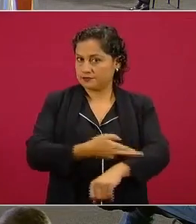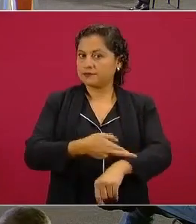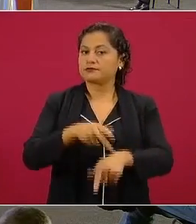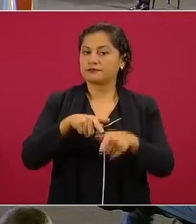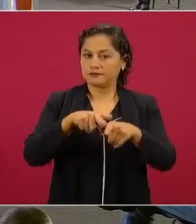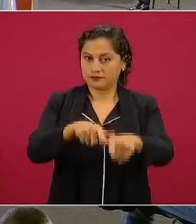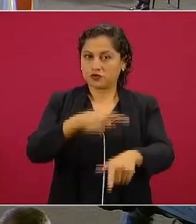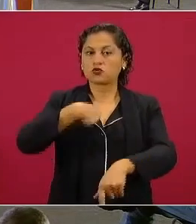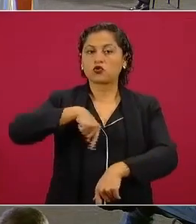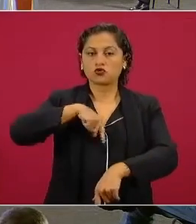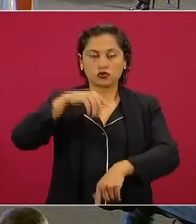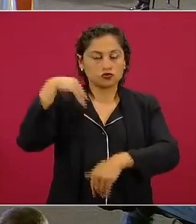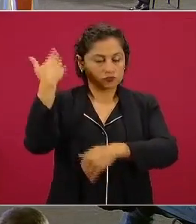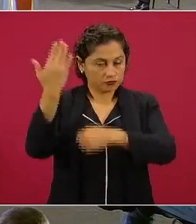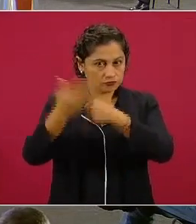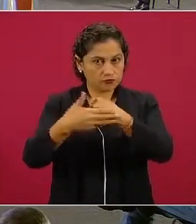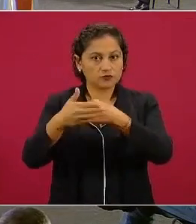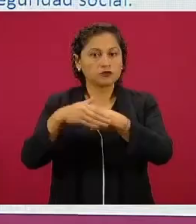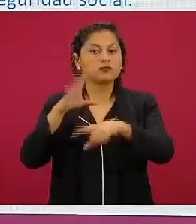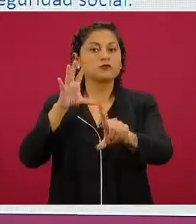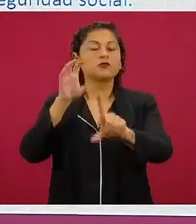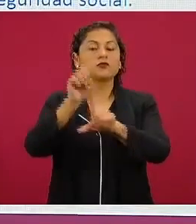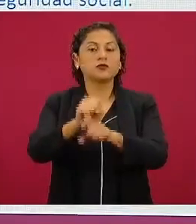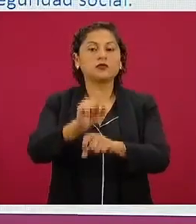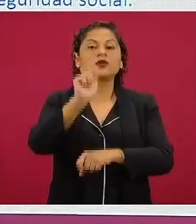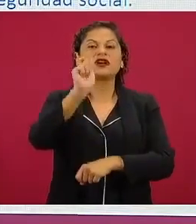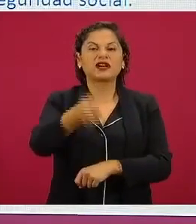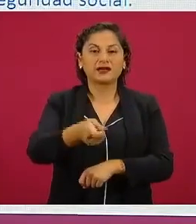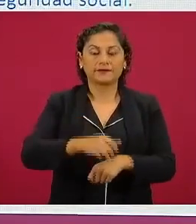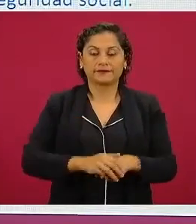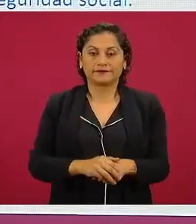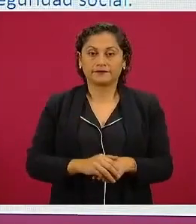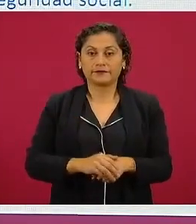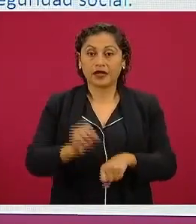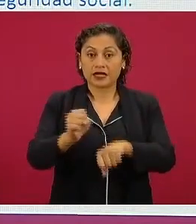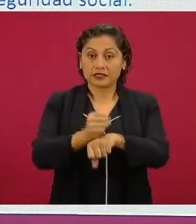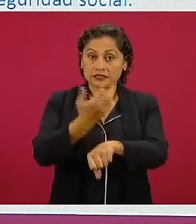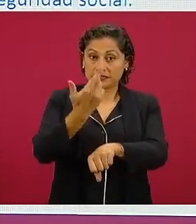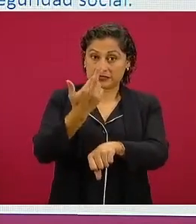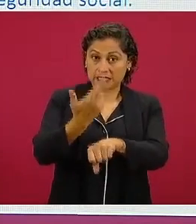para que se vayan las secretarías a los estados